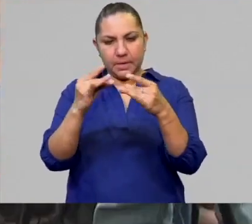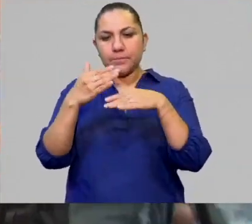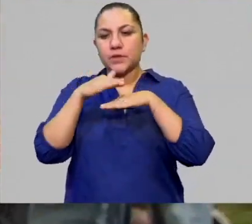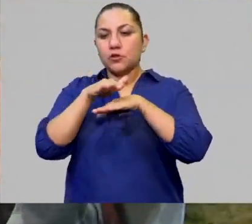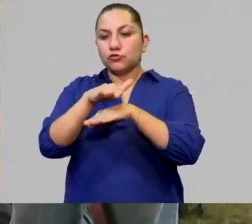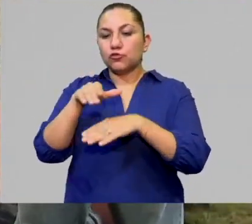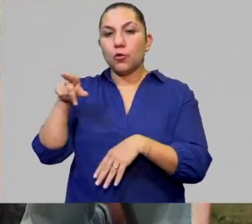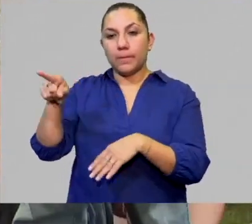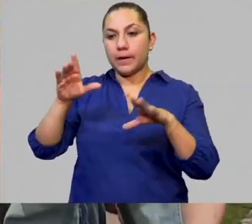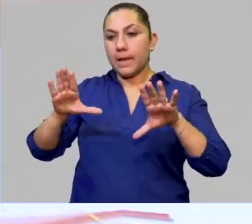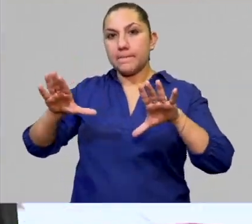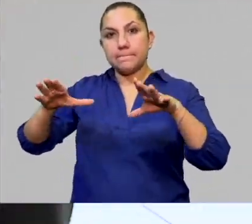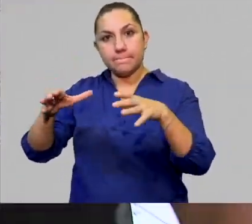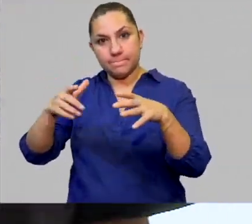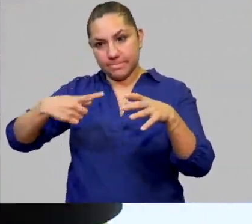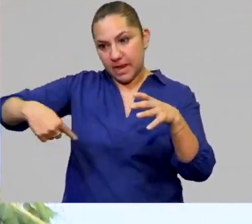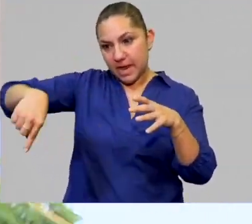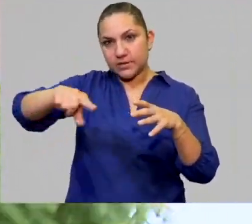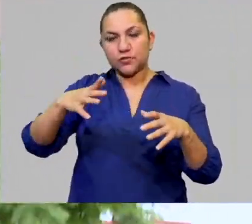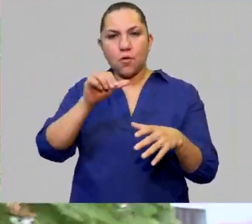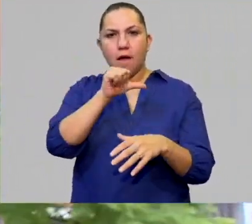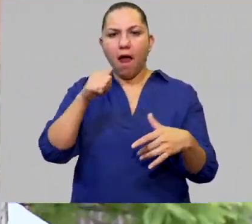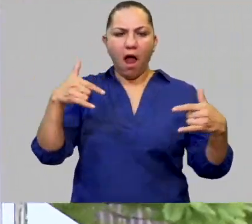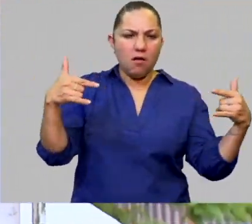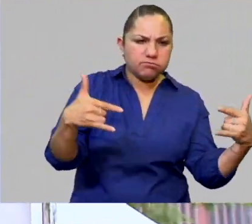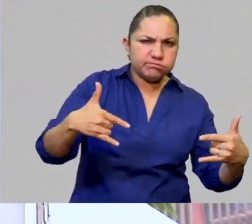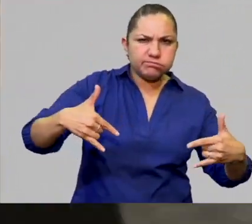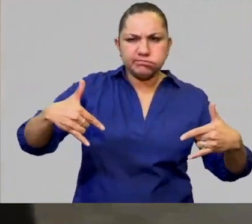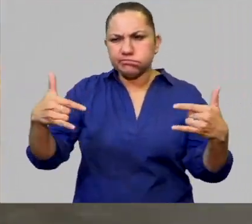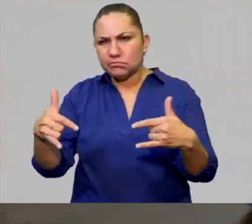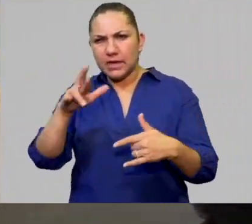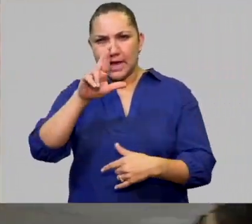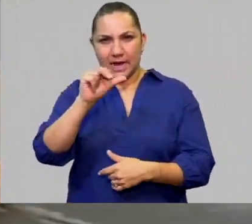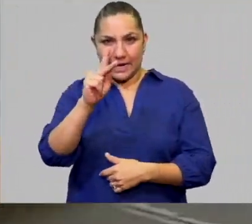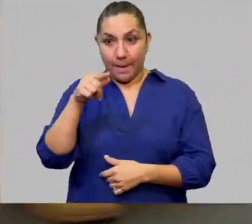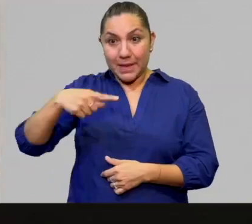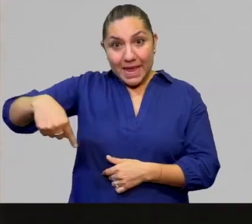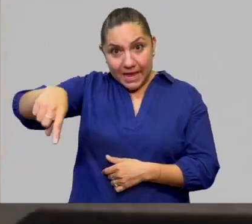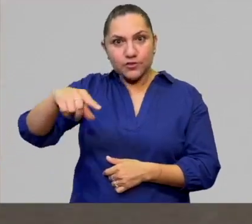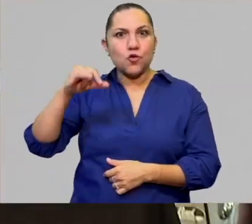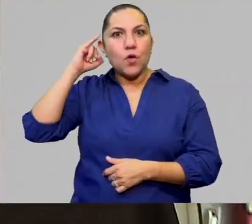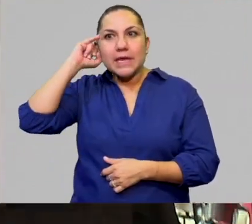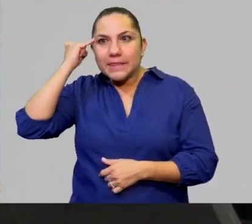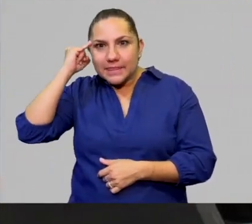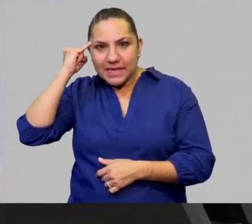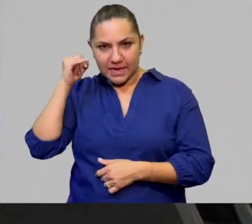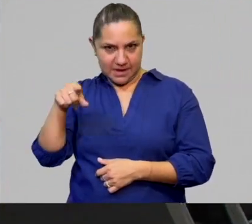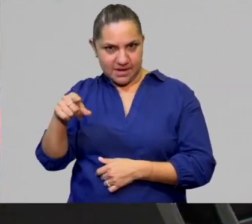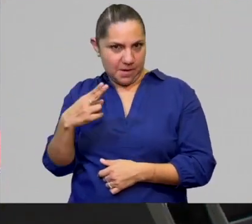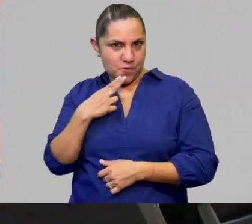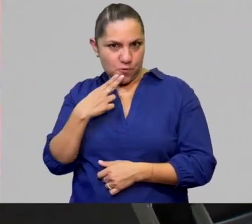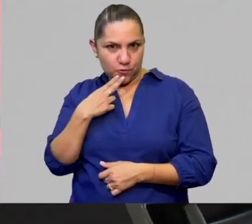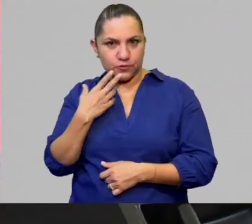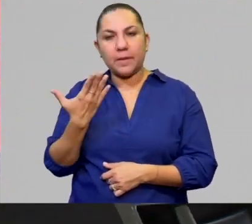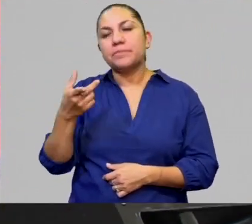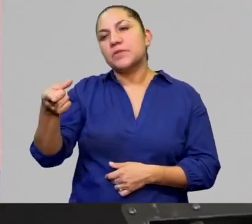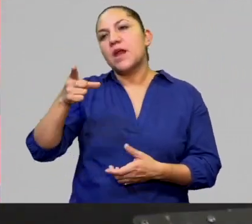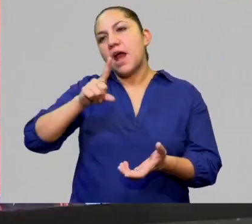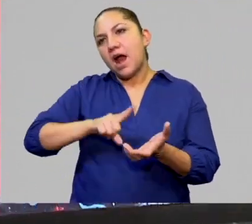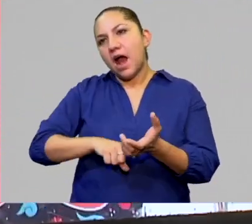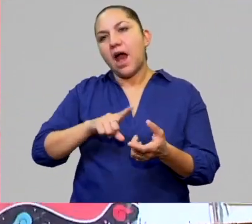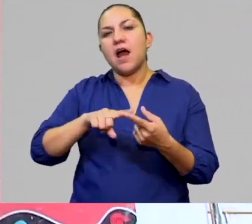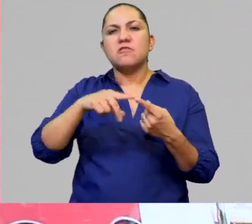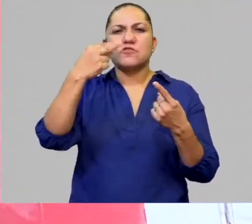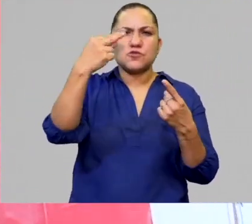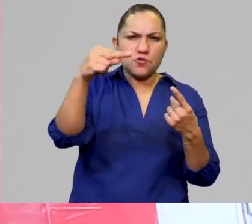a todo este movimiento de raperos originarios. Están tomando esta estructura. Pienso en Pat